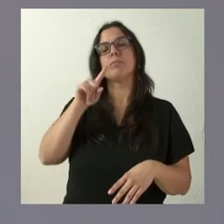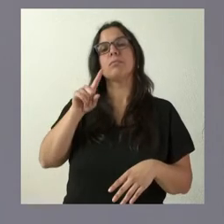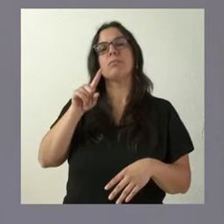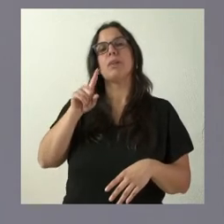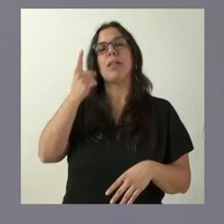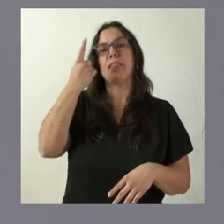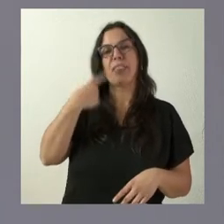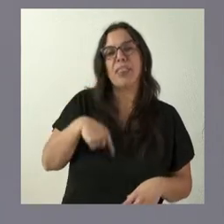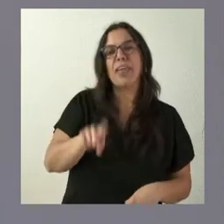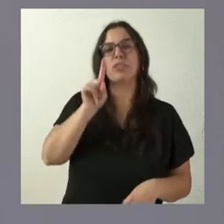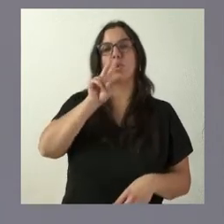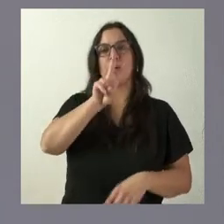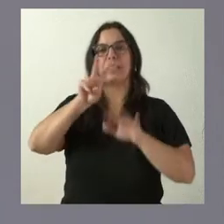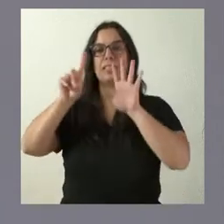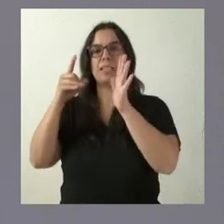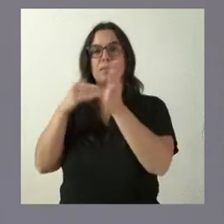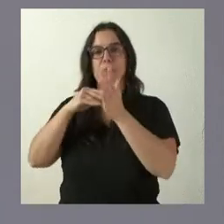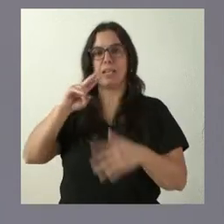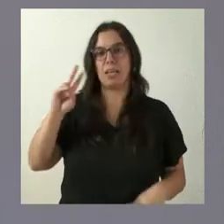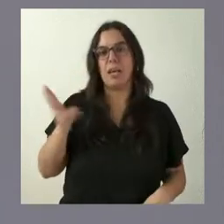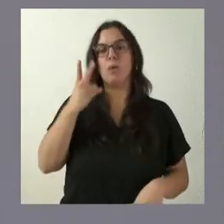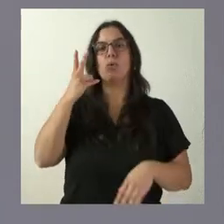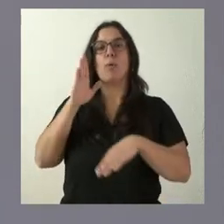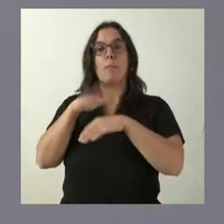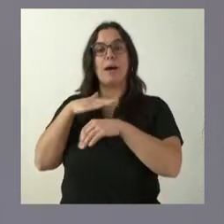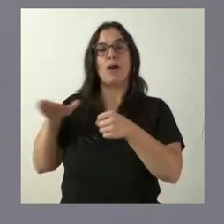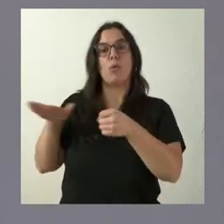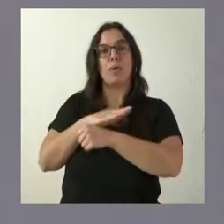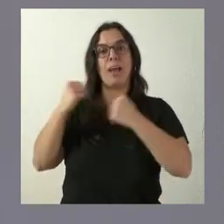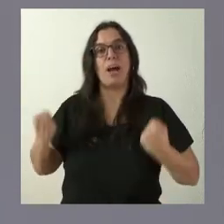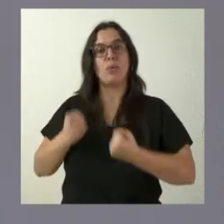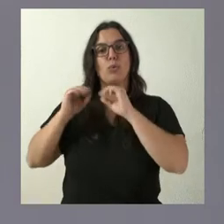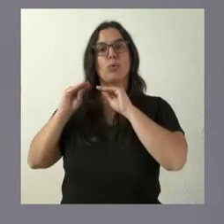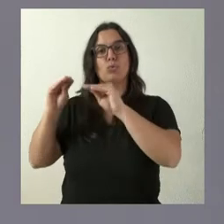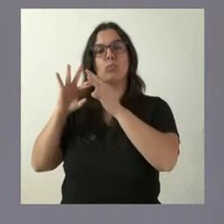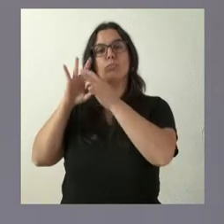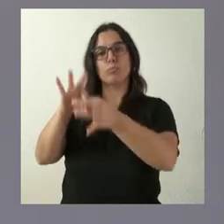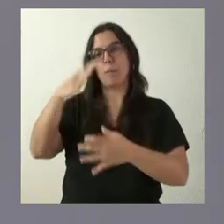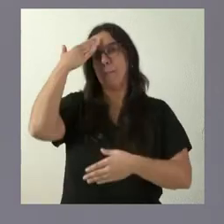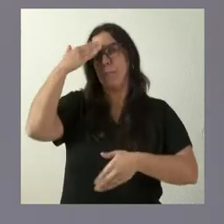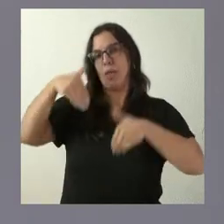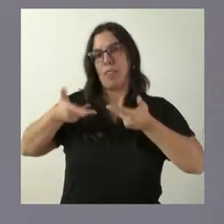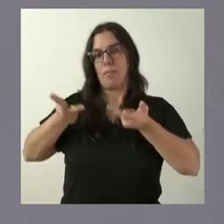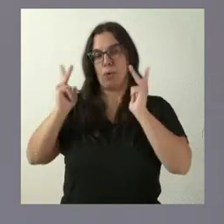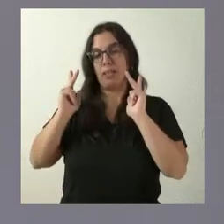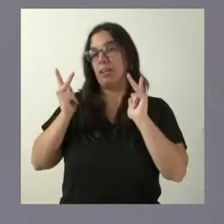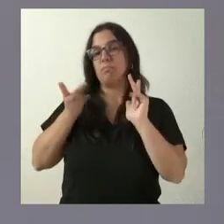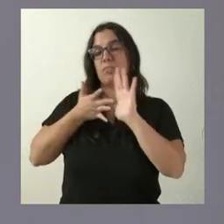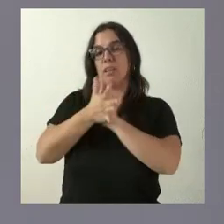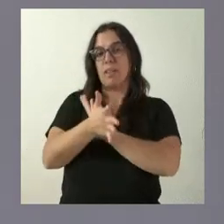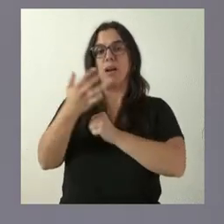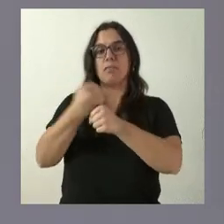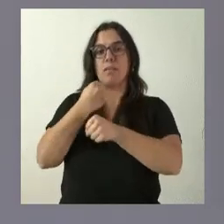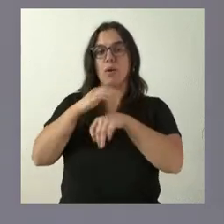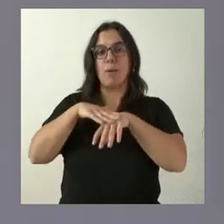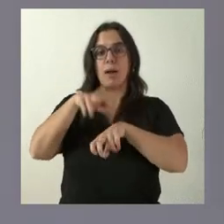126.000 euros para financiar sus actuaciones relacionadas con la memoria democrática consistentes en tareas de